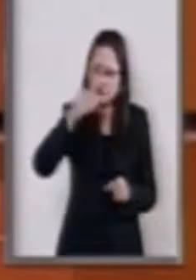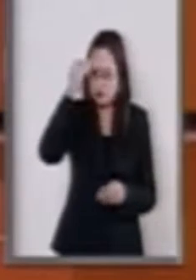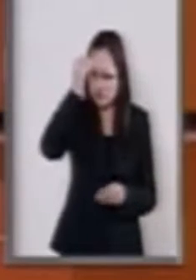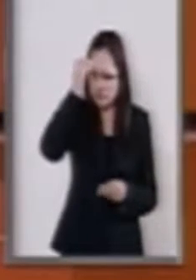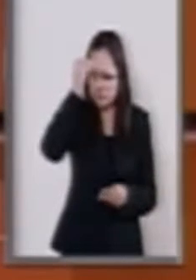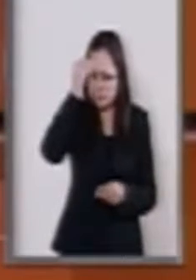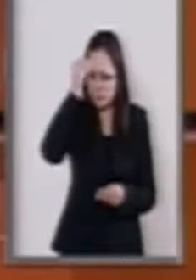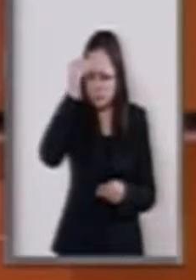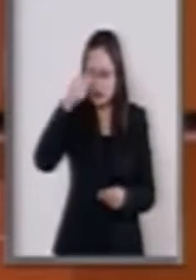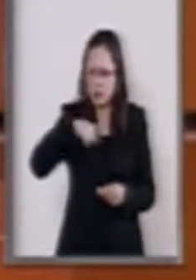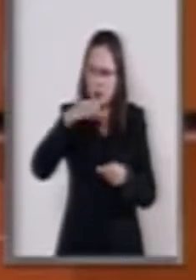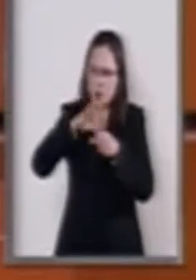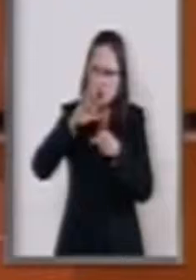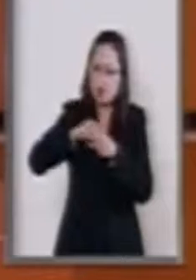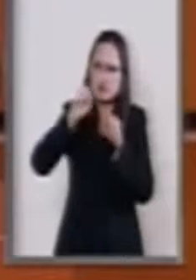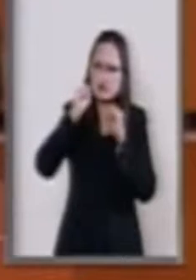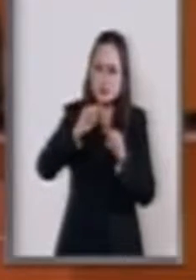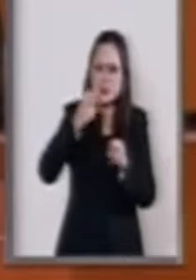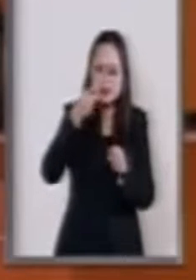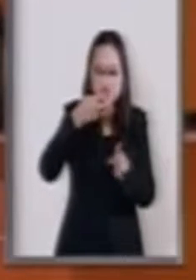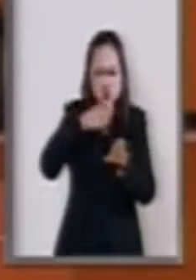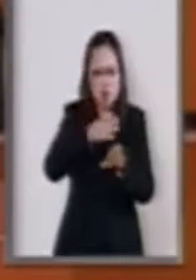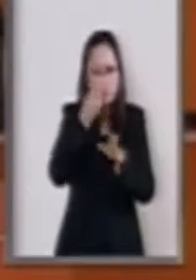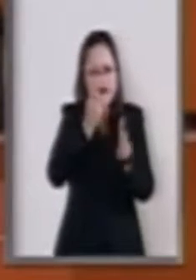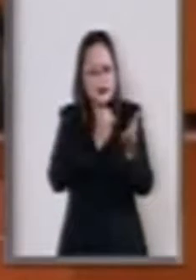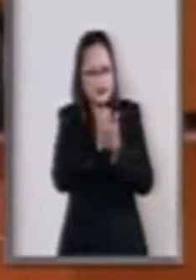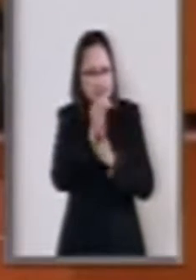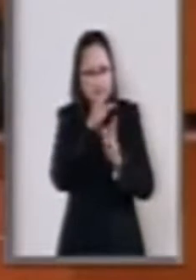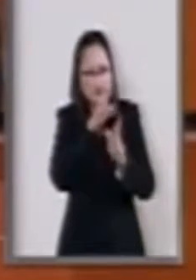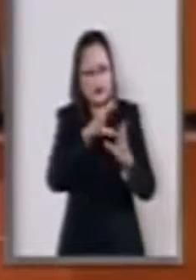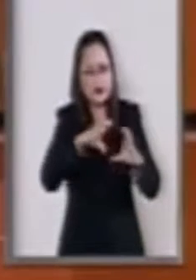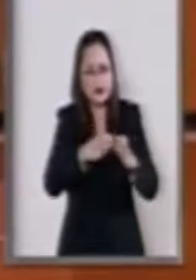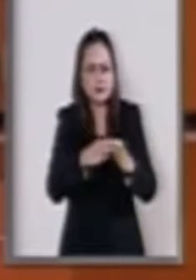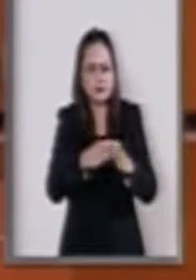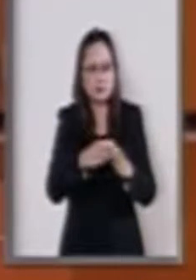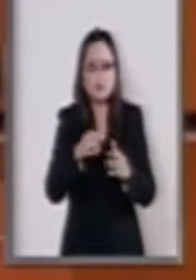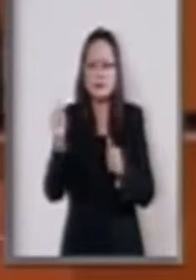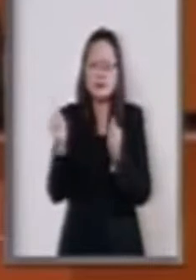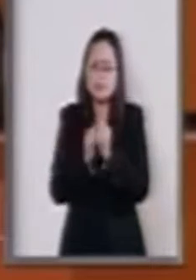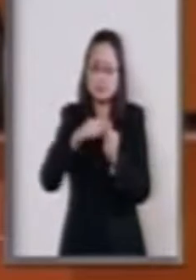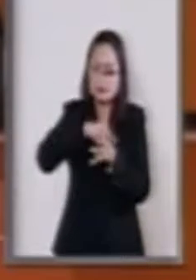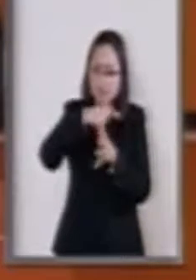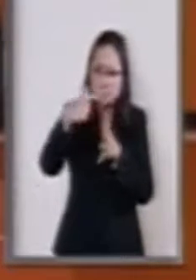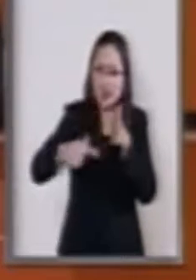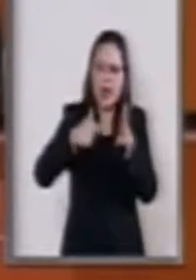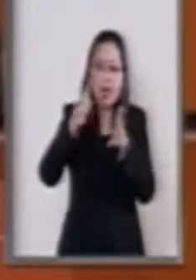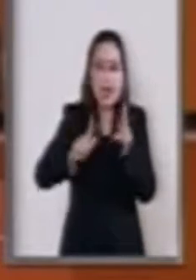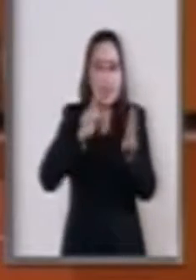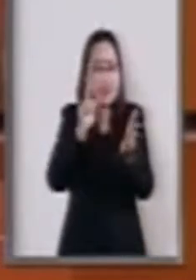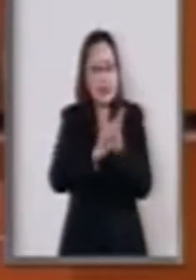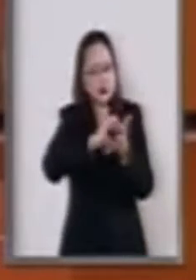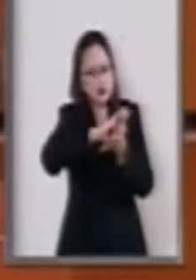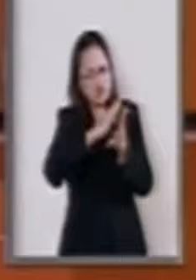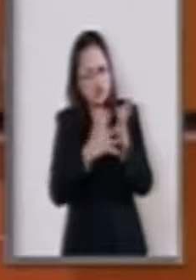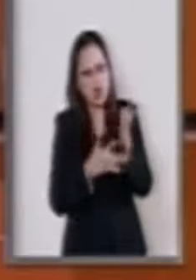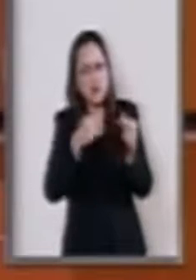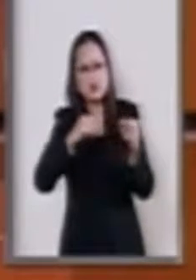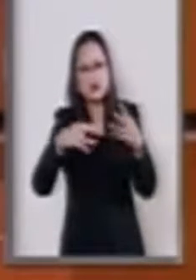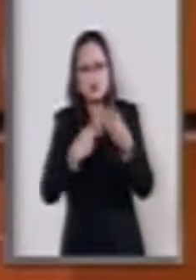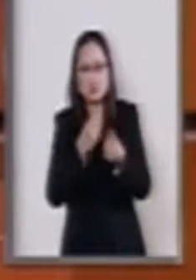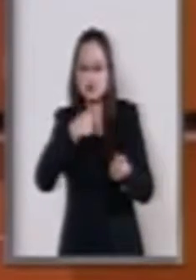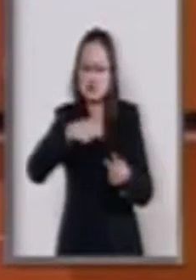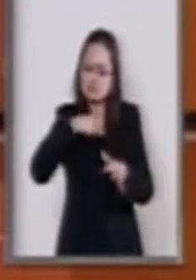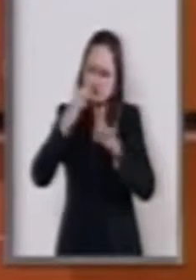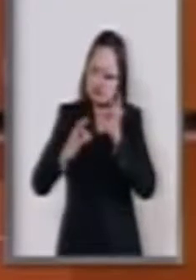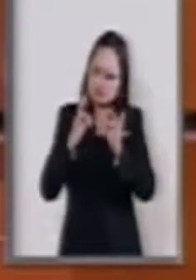y dar mi voto en favor de este dictamen. Con la llamada miscelánea penal, vamos a perfeccionar la